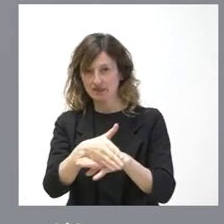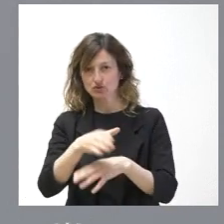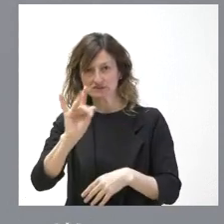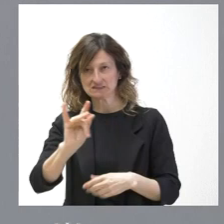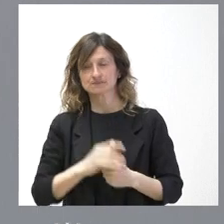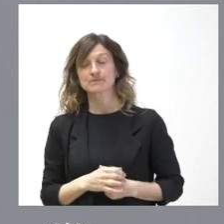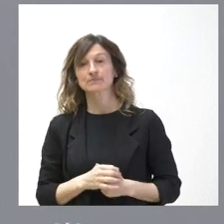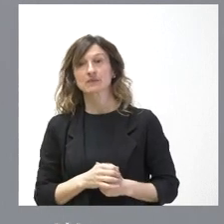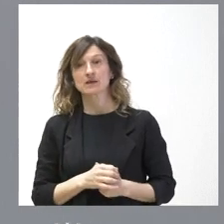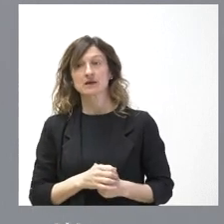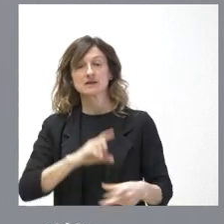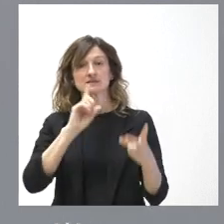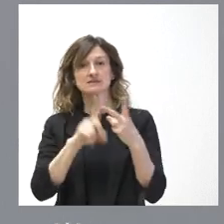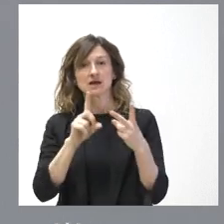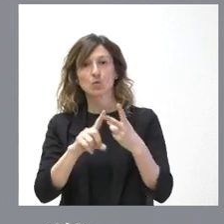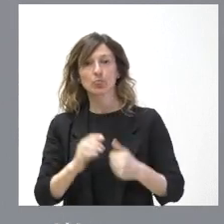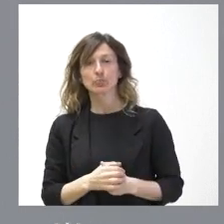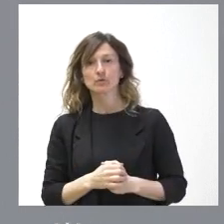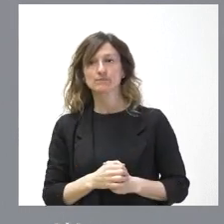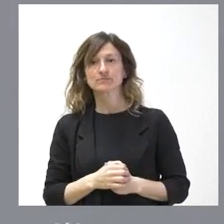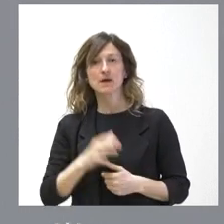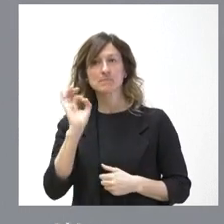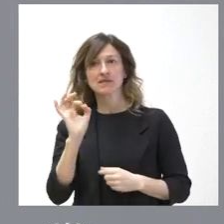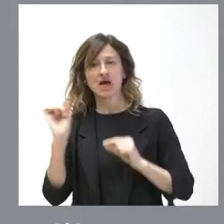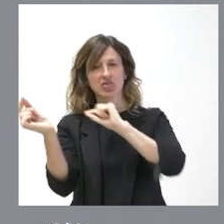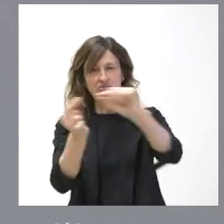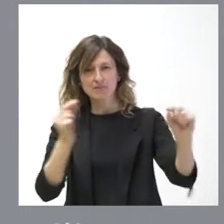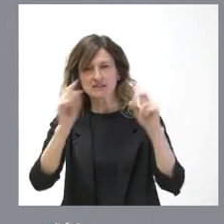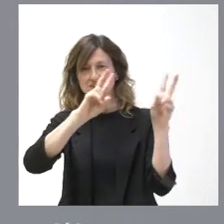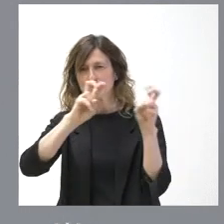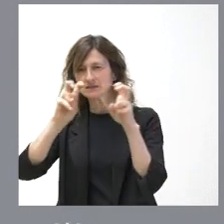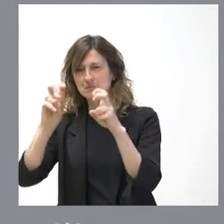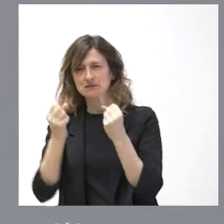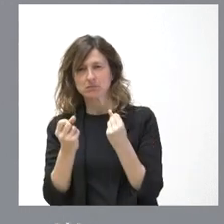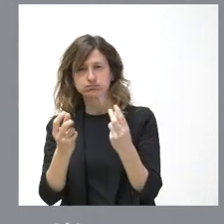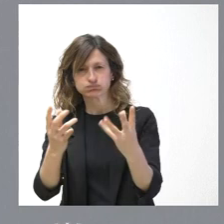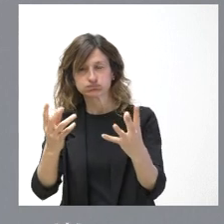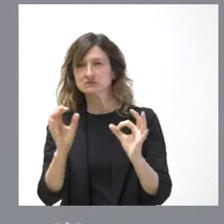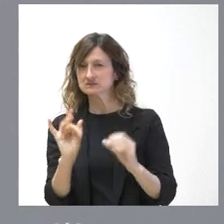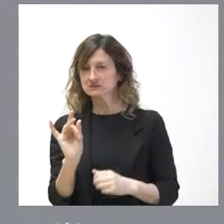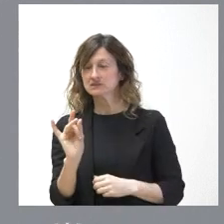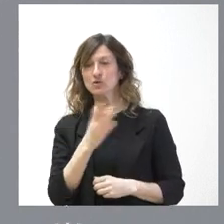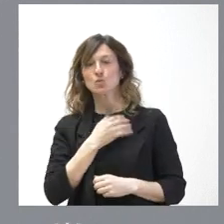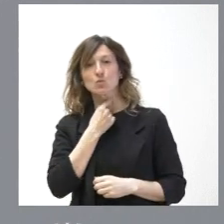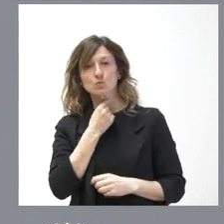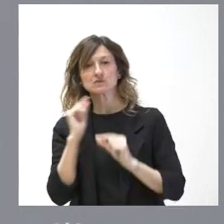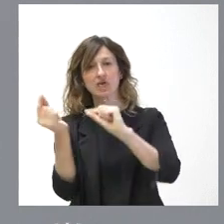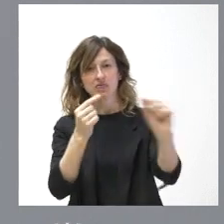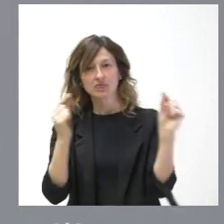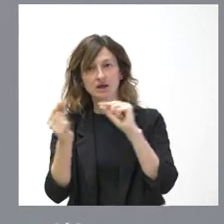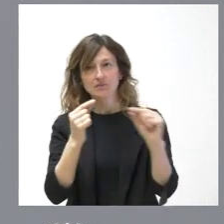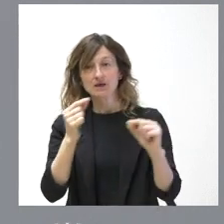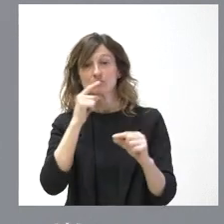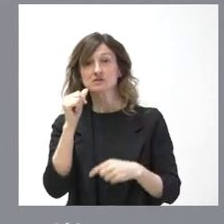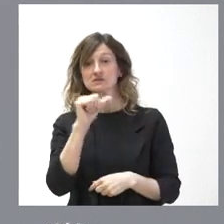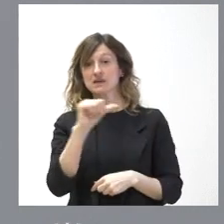Y, segundo lugar, es verdad que hay mucho que debatir. Y nosotros estamos siempre por el debate. Justo, además, venimos esta